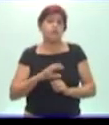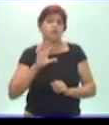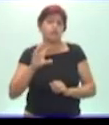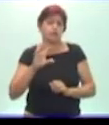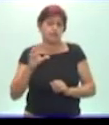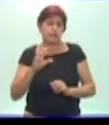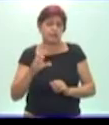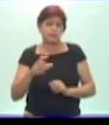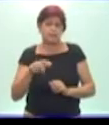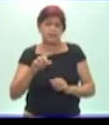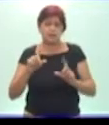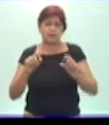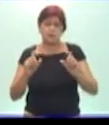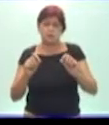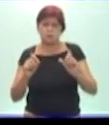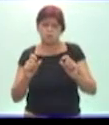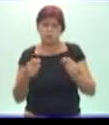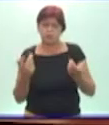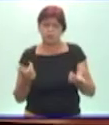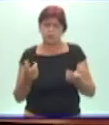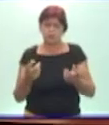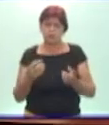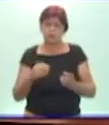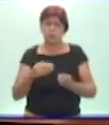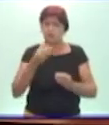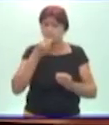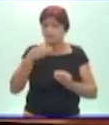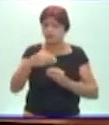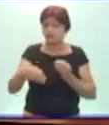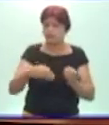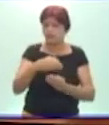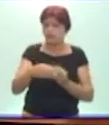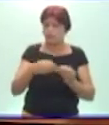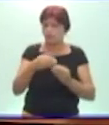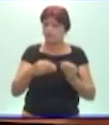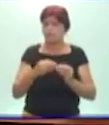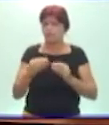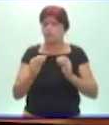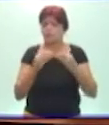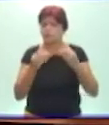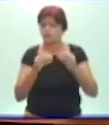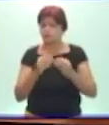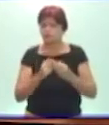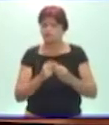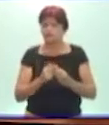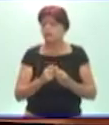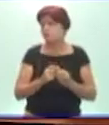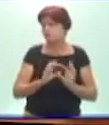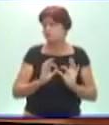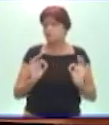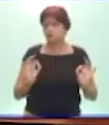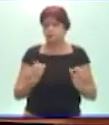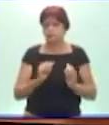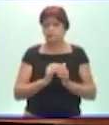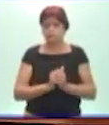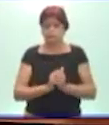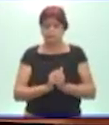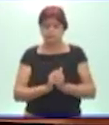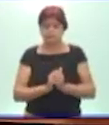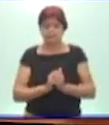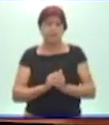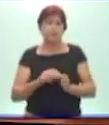juguetes y es capaz de interactuar, miren, se está socializando, está reclamando su derecho, se está